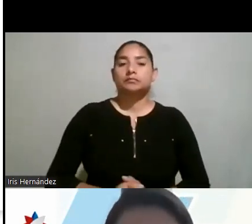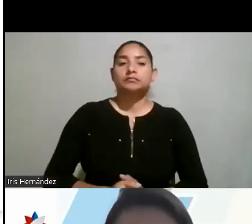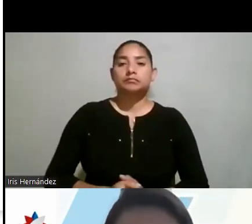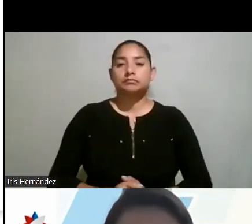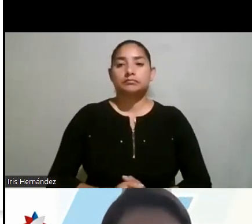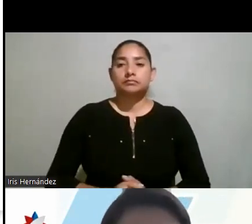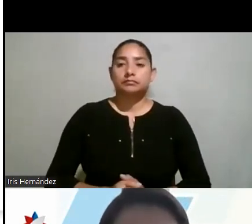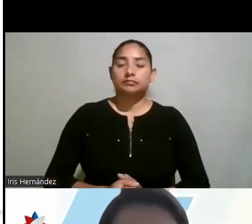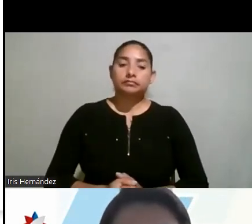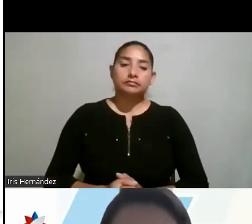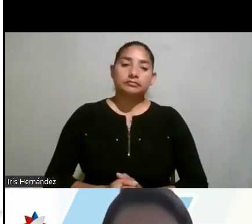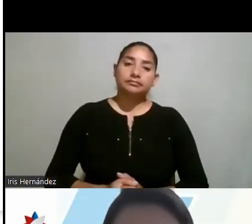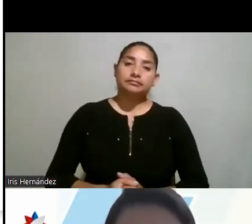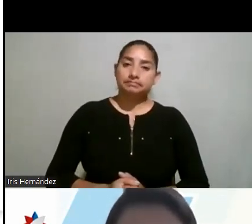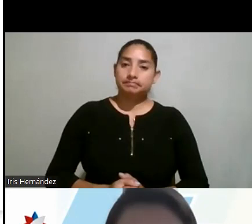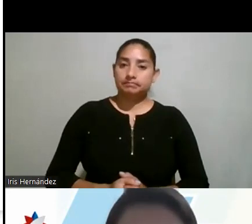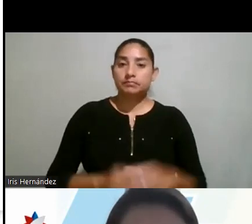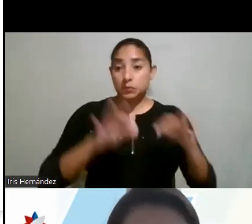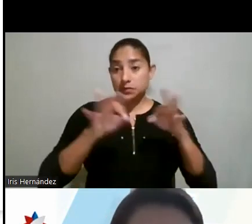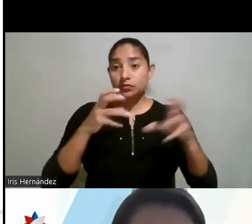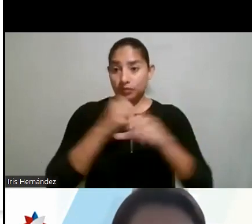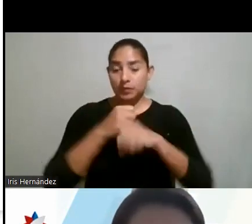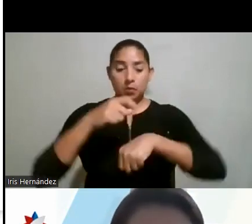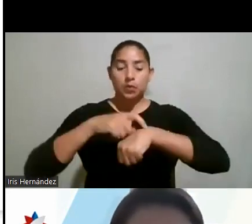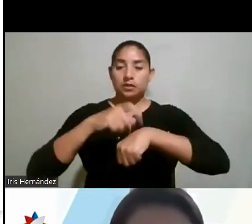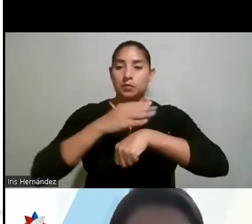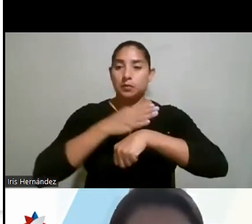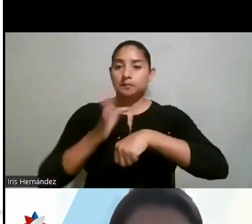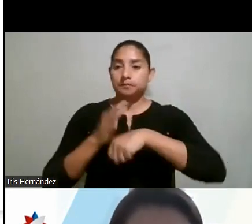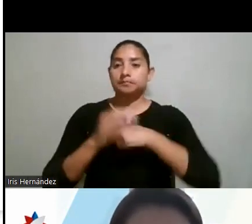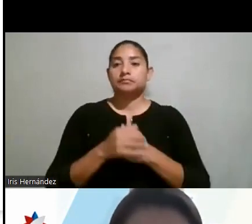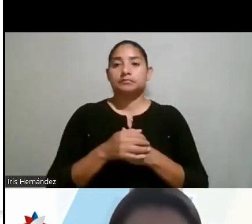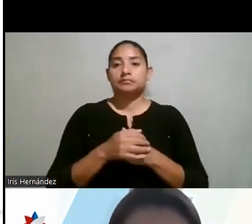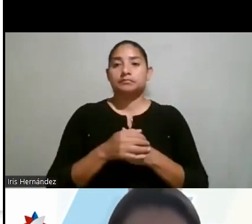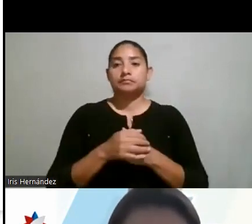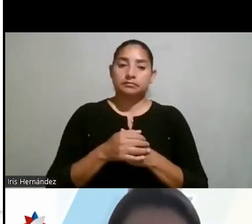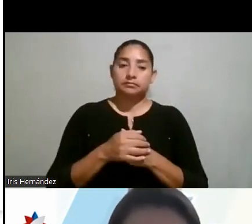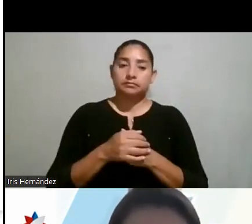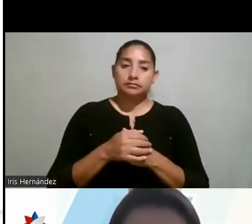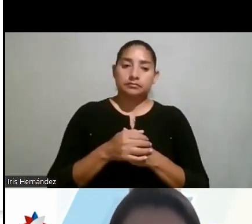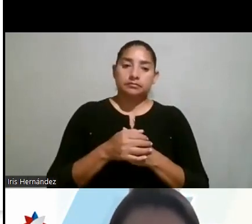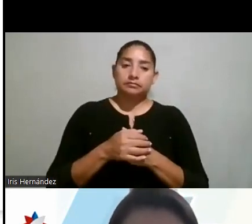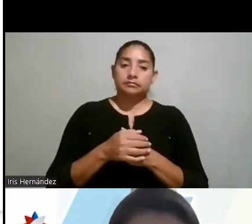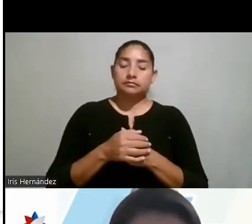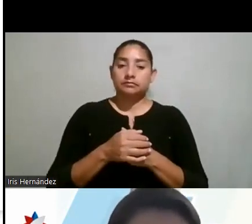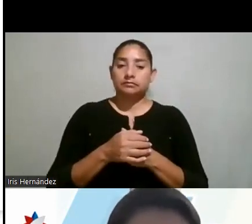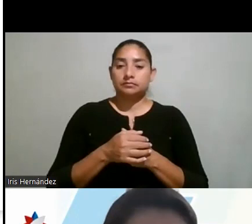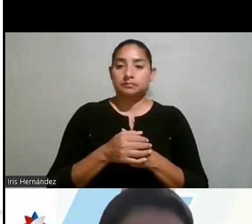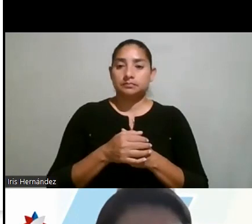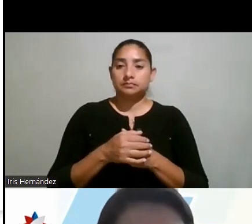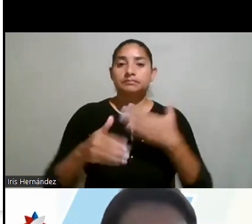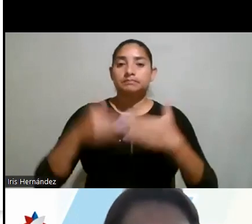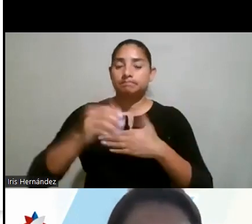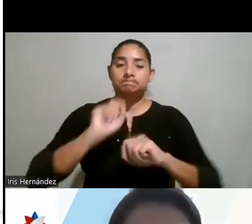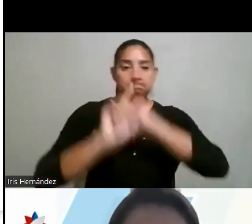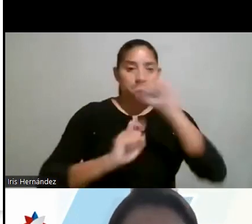Rápidamente voy a mencionar acá para que no acaparar todo el tiempo, estoy segura que podemos conversar con más calma de esto después eventualmente en